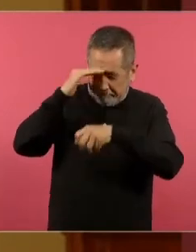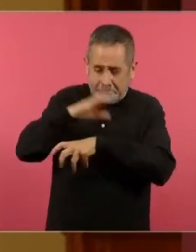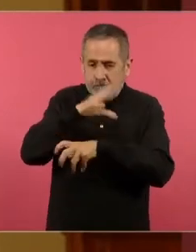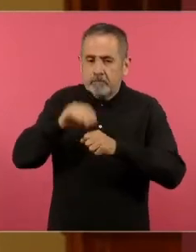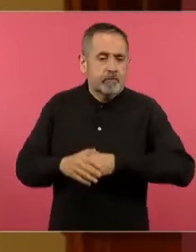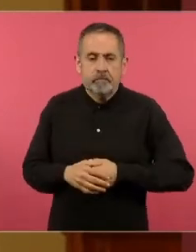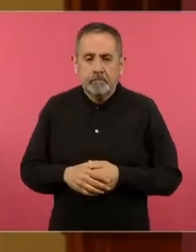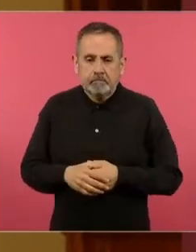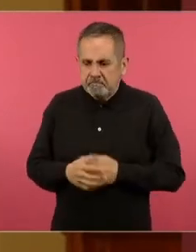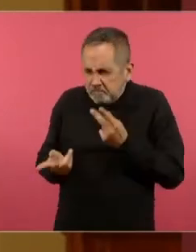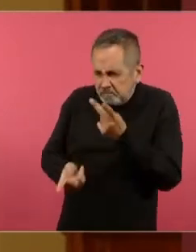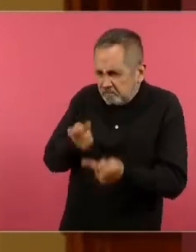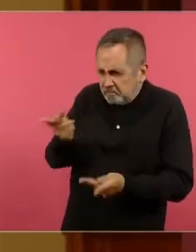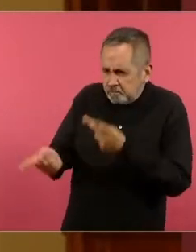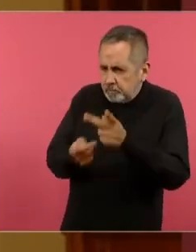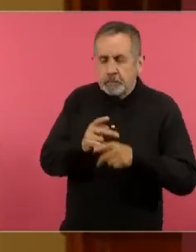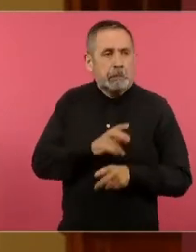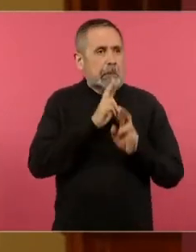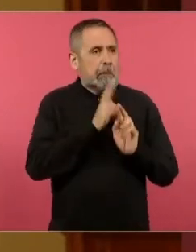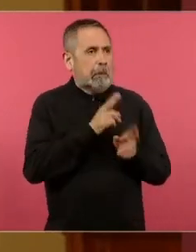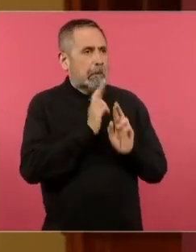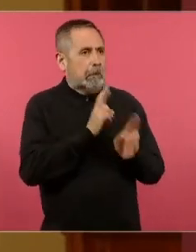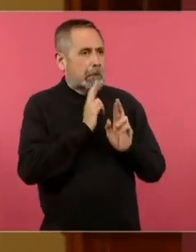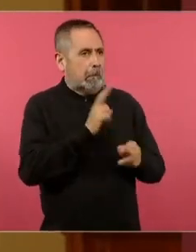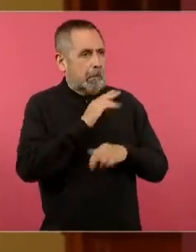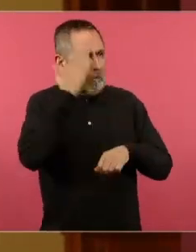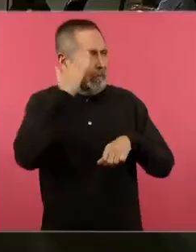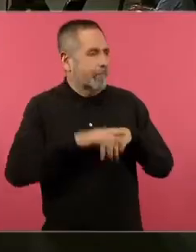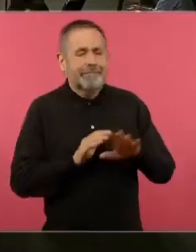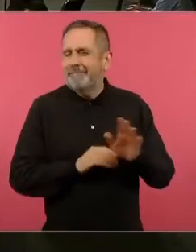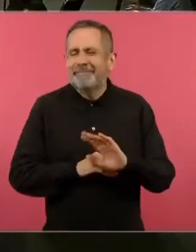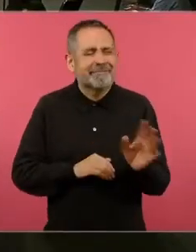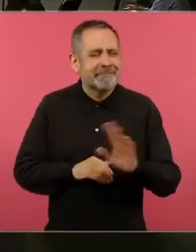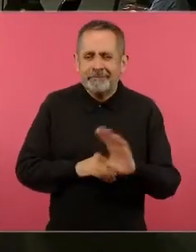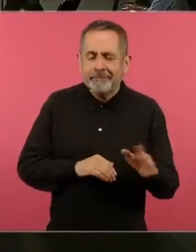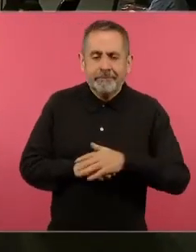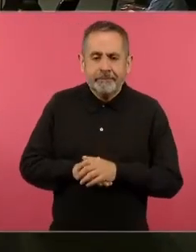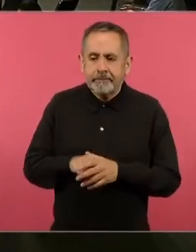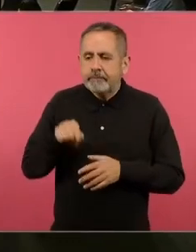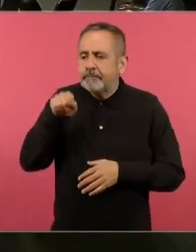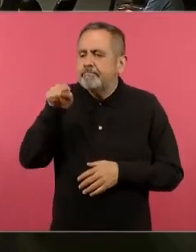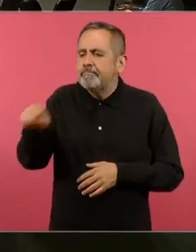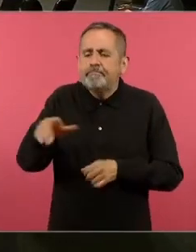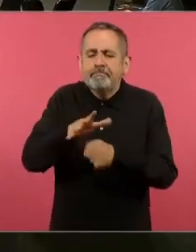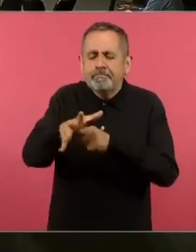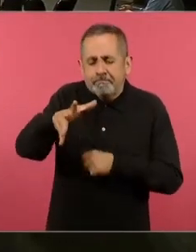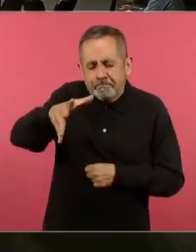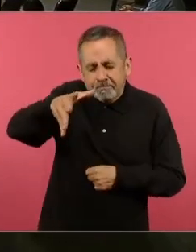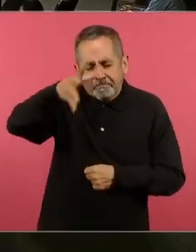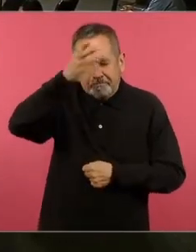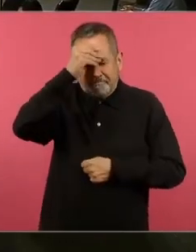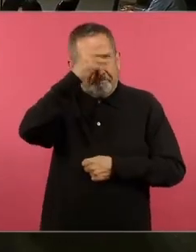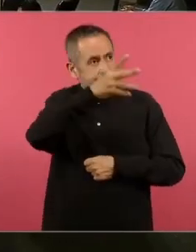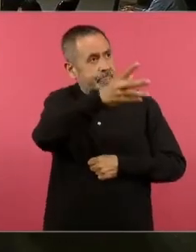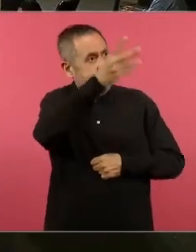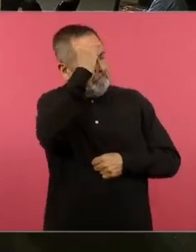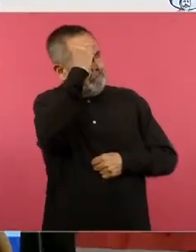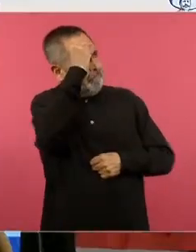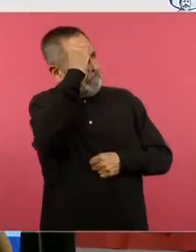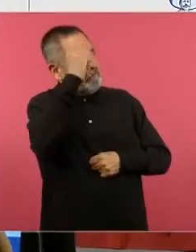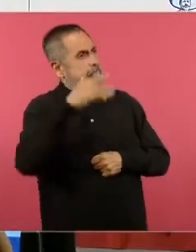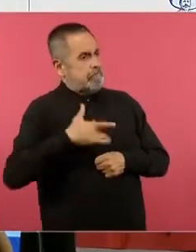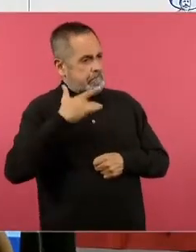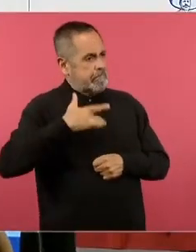cantidad de preguntas que puedan responder se trata de qué aprendizajes puede el sujeto ir